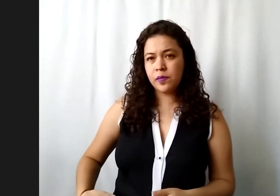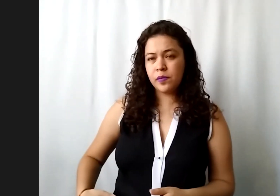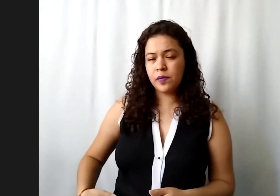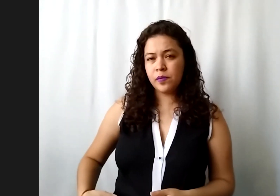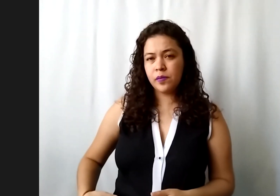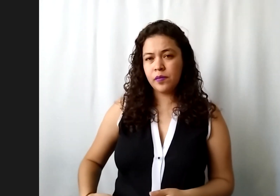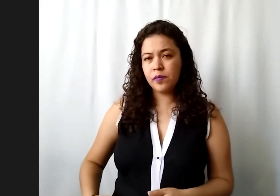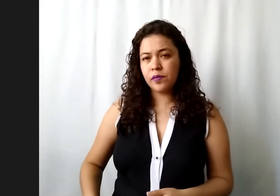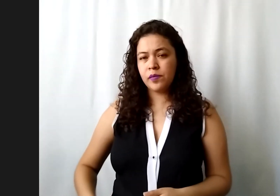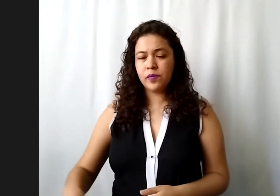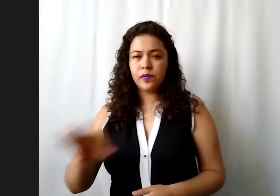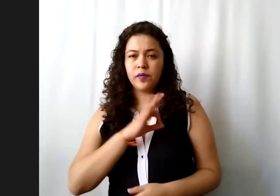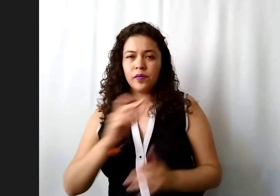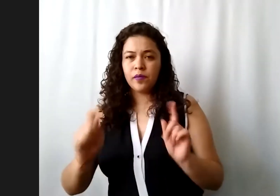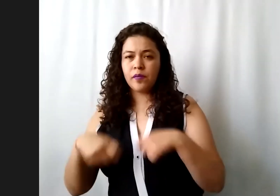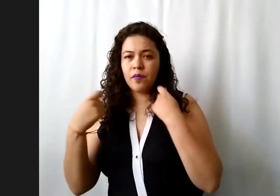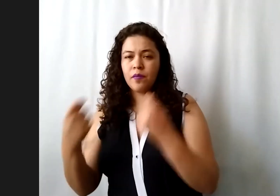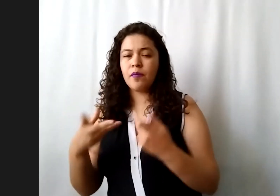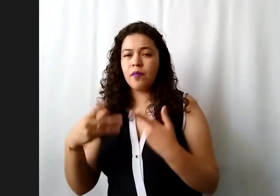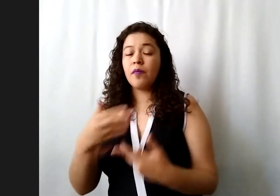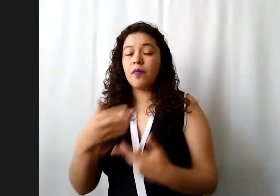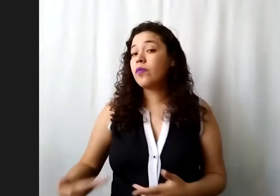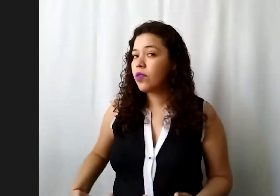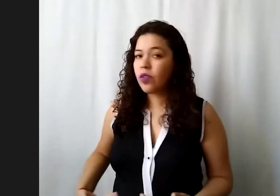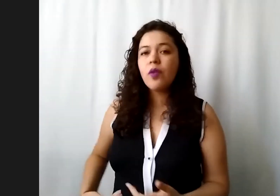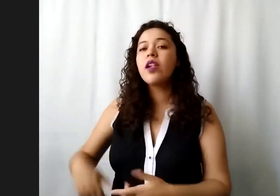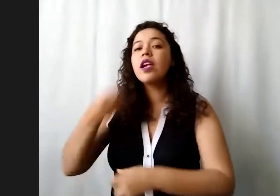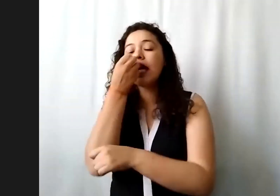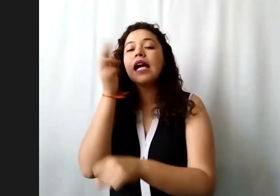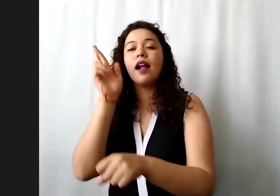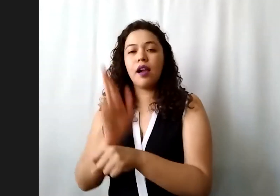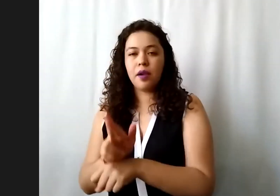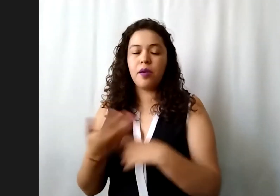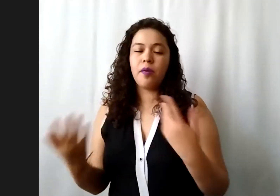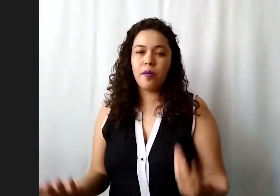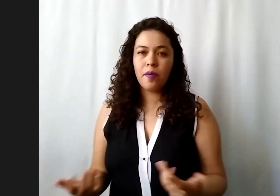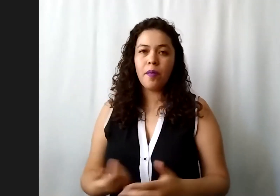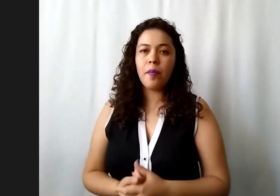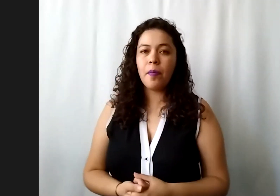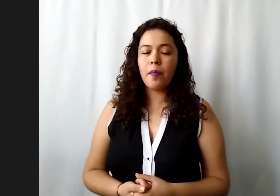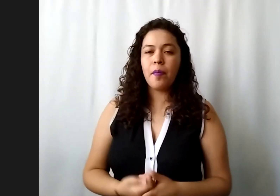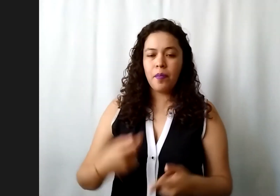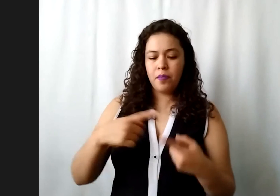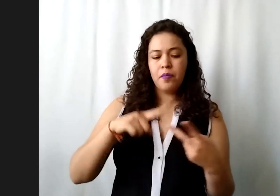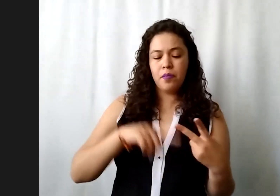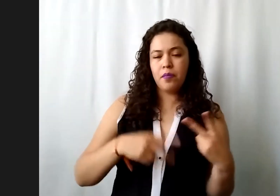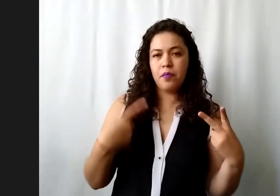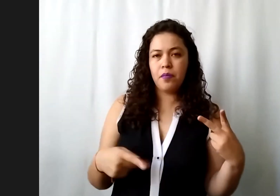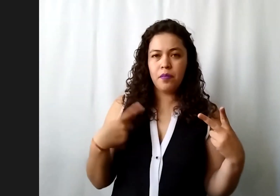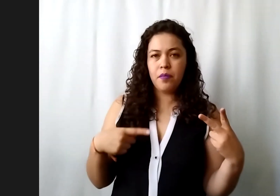no presidente y secretario habría que ver si estas dos personas tienen